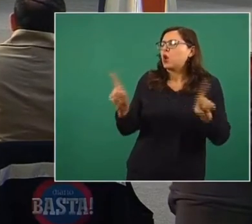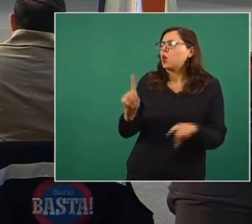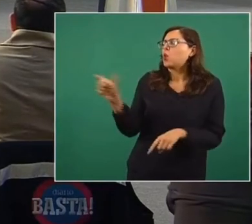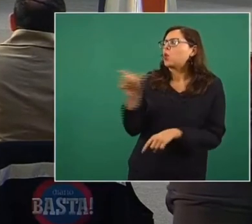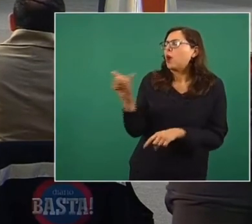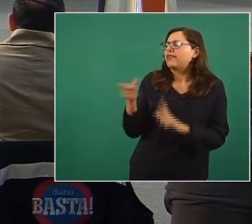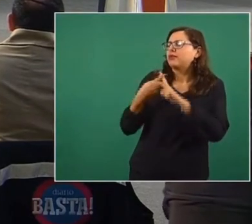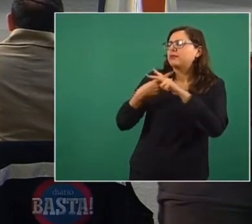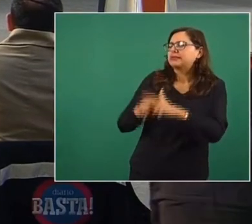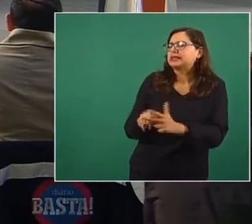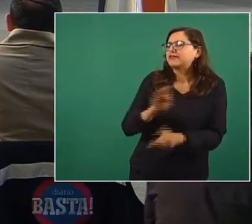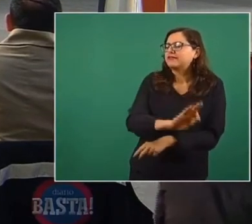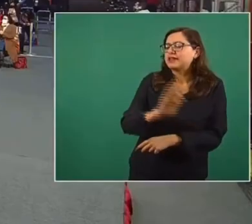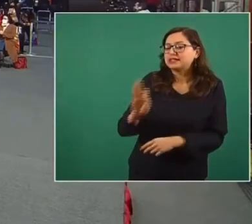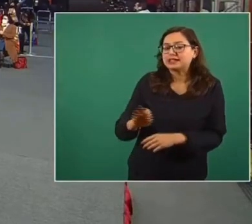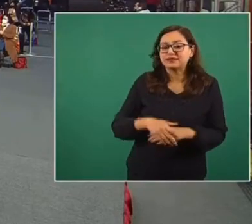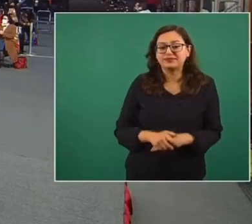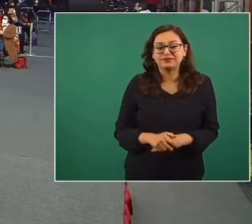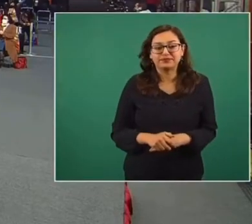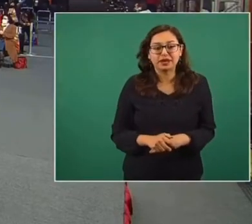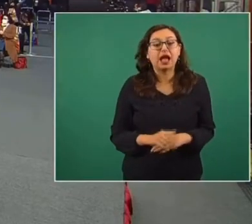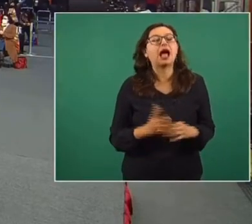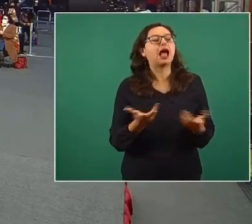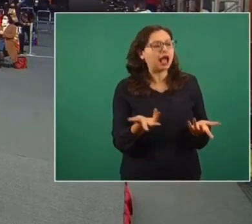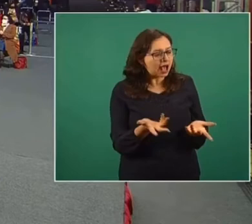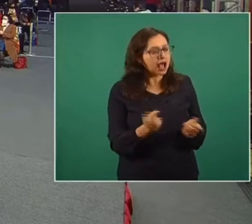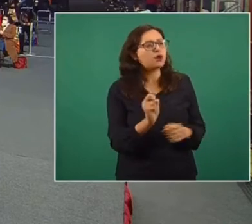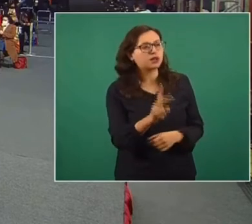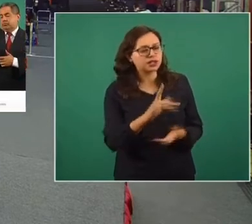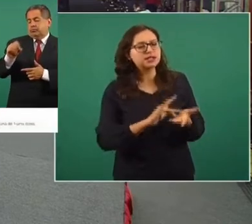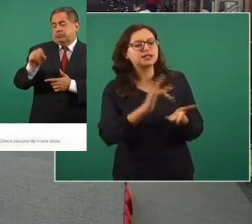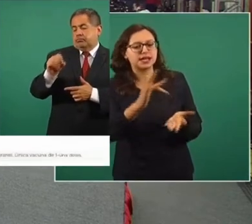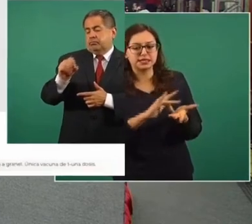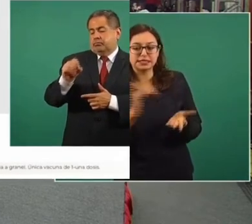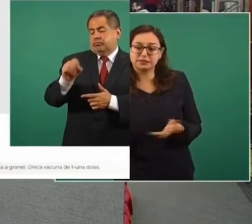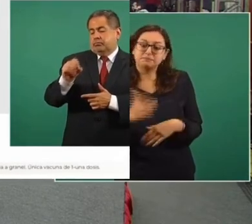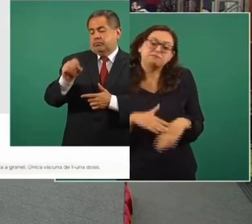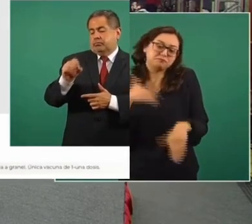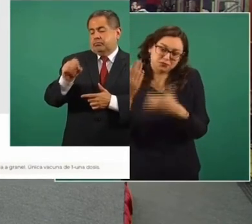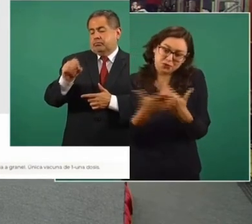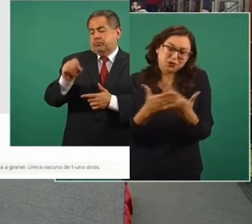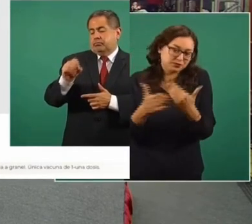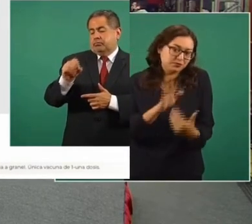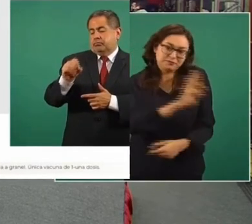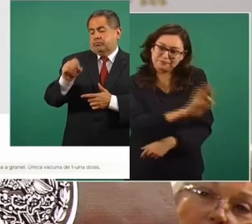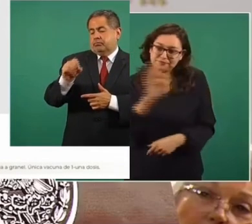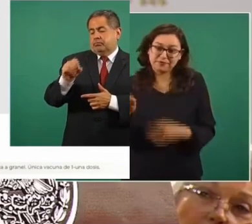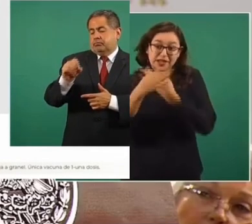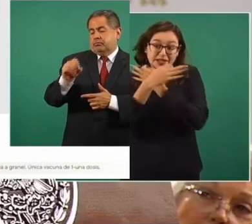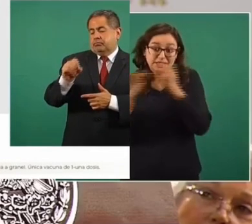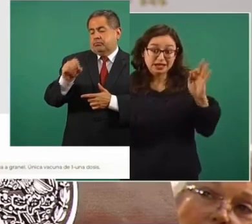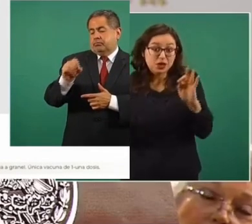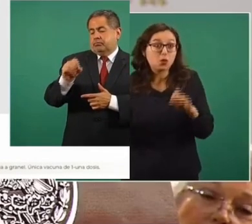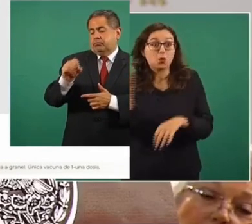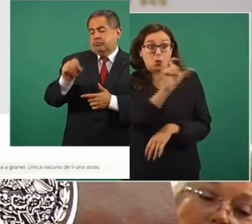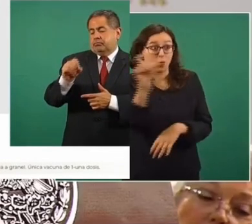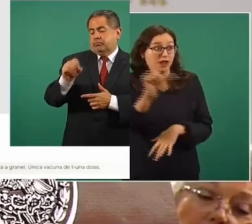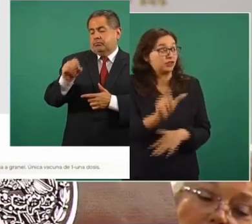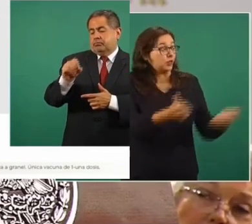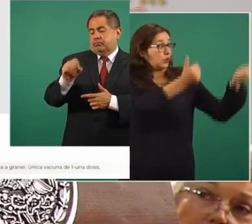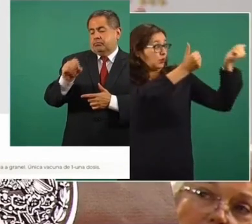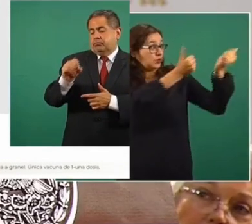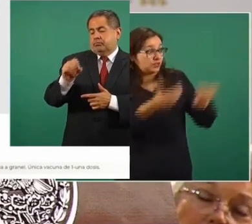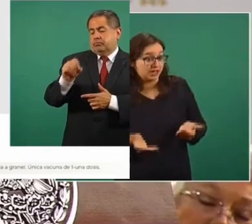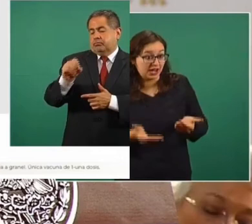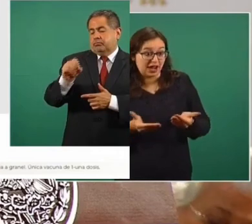adultos mayores, no tanto por la... Gracias, muchas gracias. Lo iremos anunciando en el momento en que sea el banderazo de salida de la fase 2,